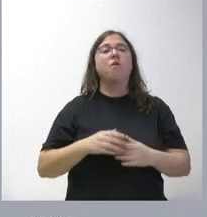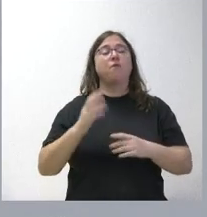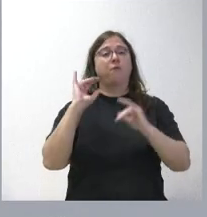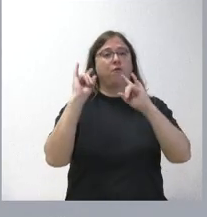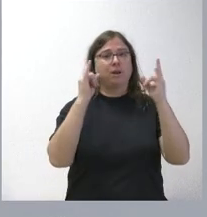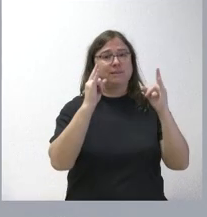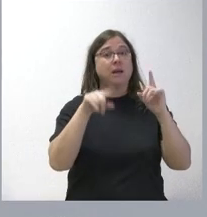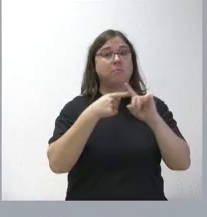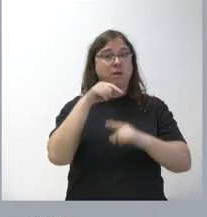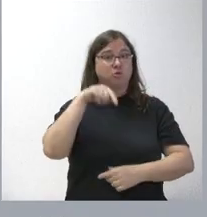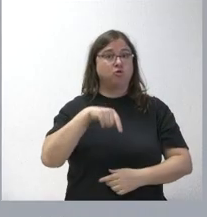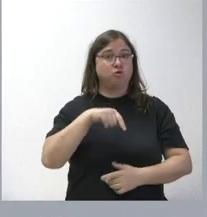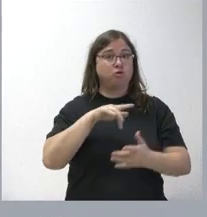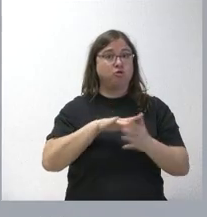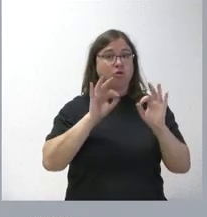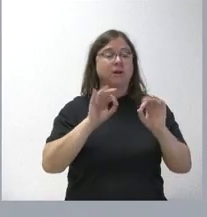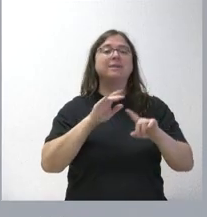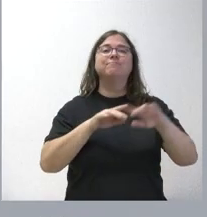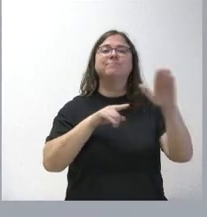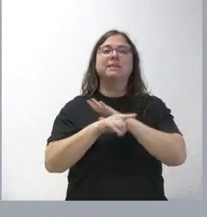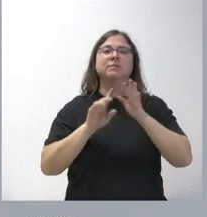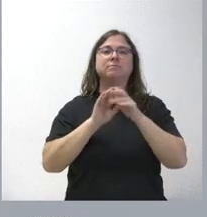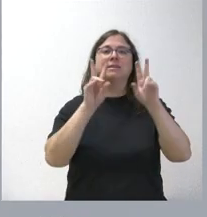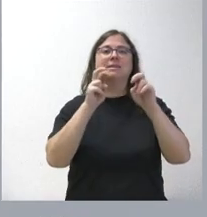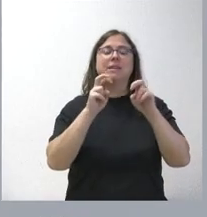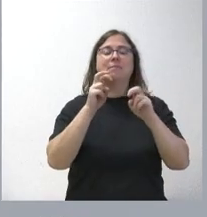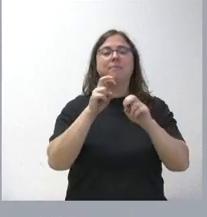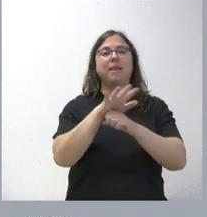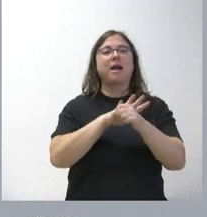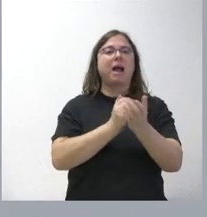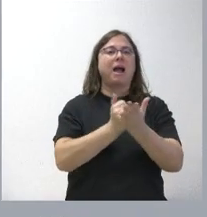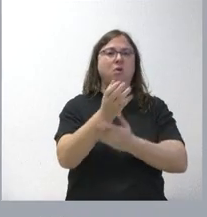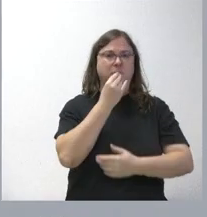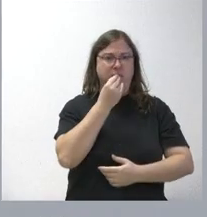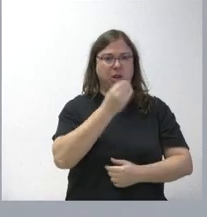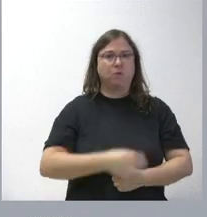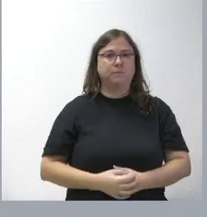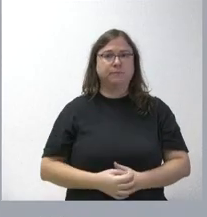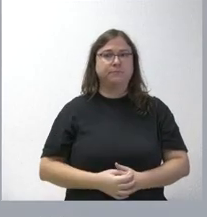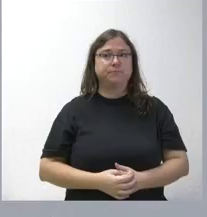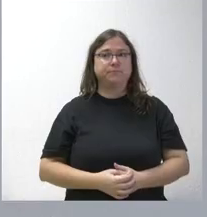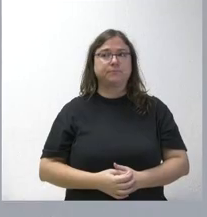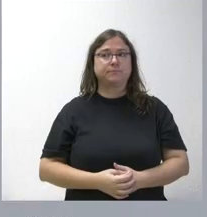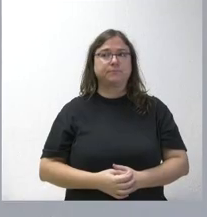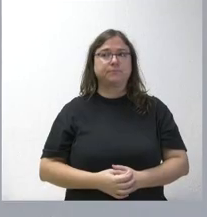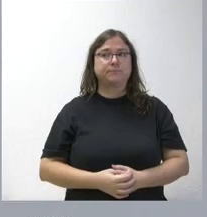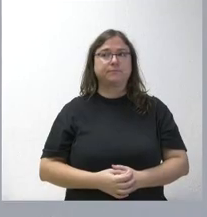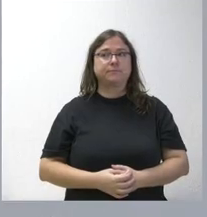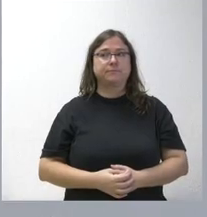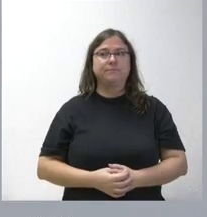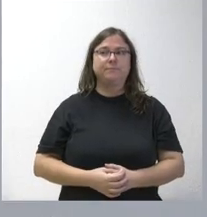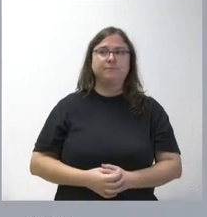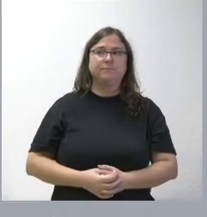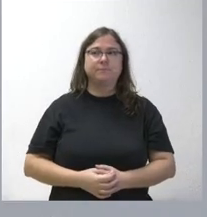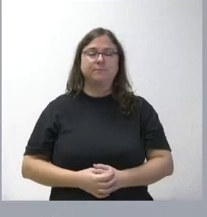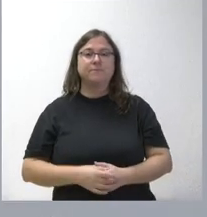Y este que hoy nos ocupa es una gestión relativa al ámbito agroalimentario. Se trata de una